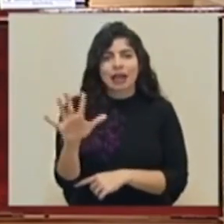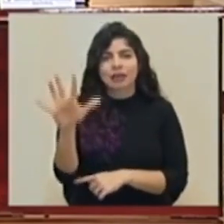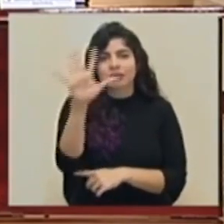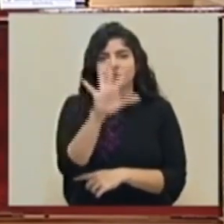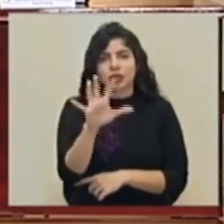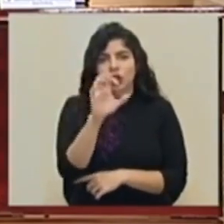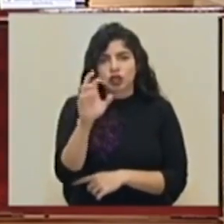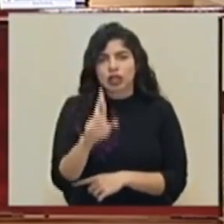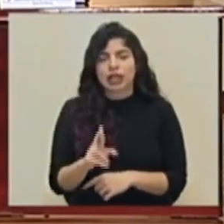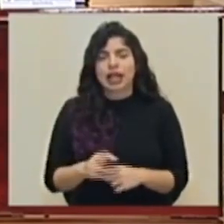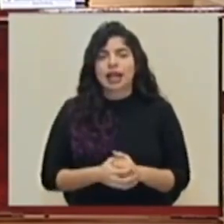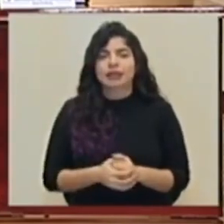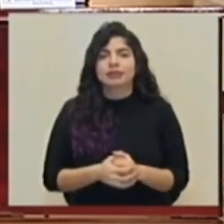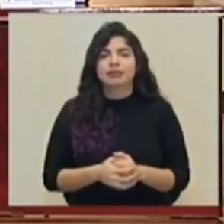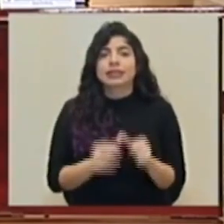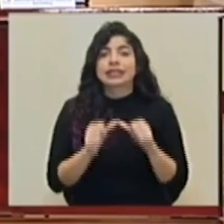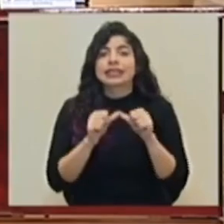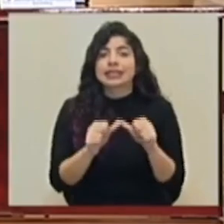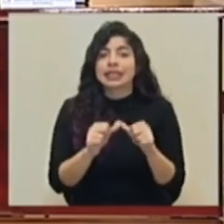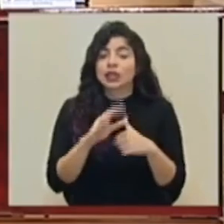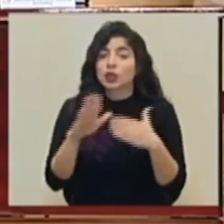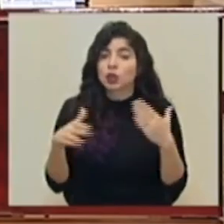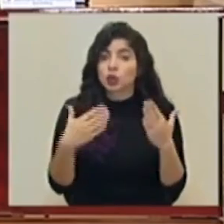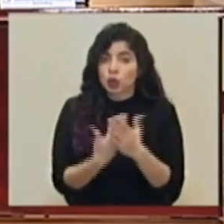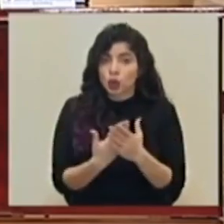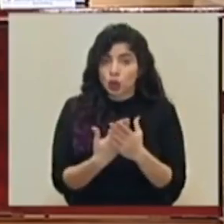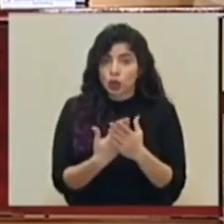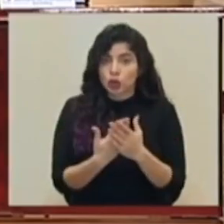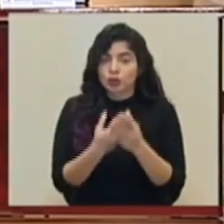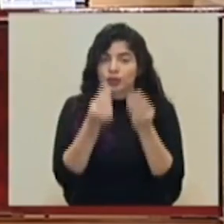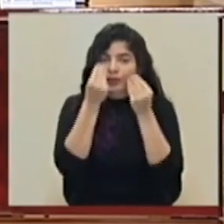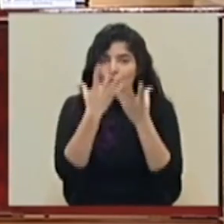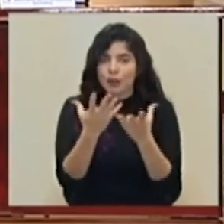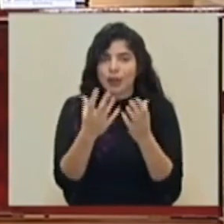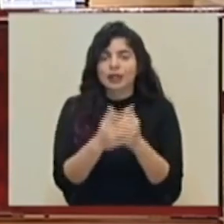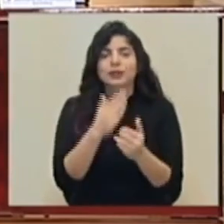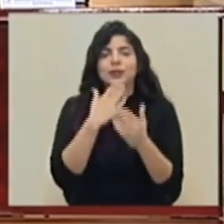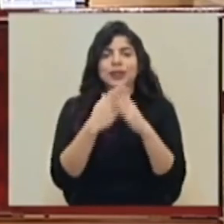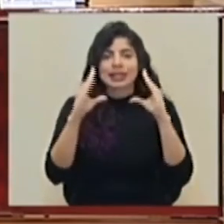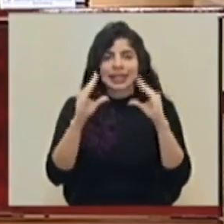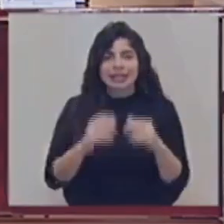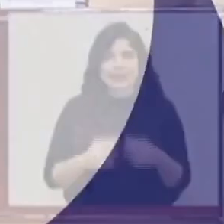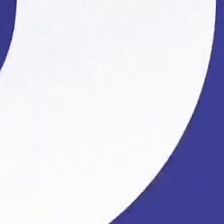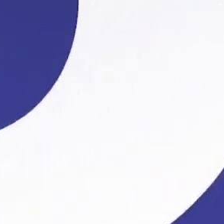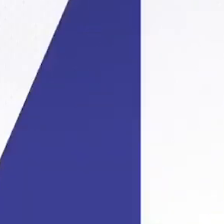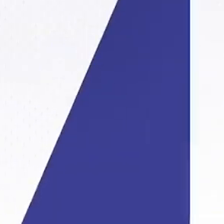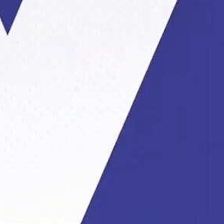territorio costaricense. Seguir todos y todas informados. Muy buenas tardes.